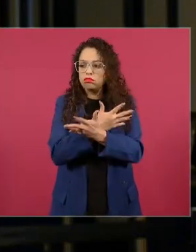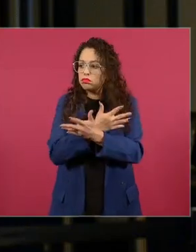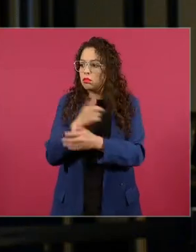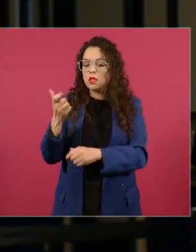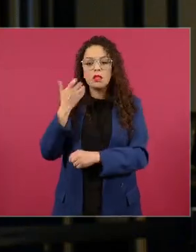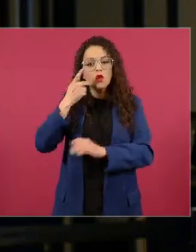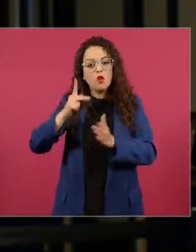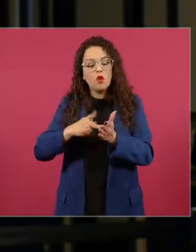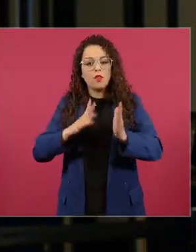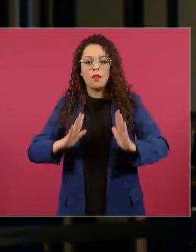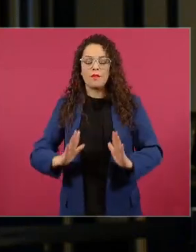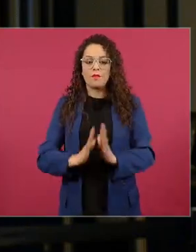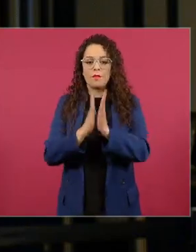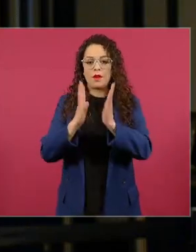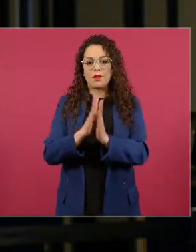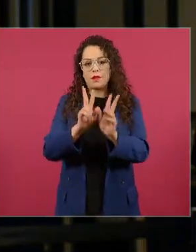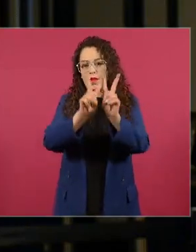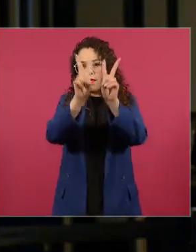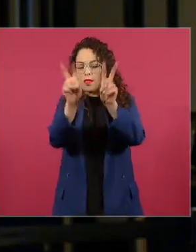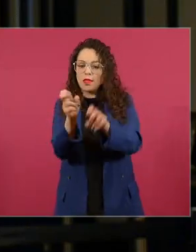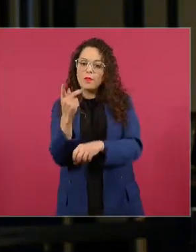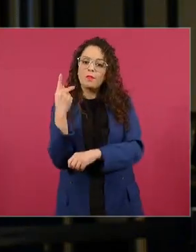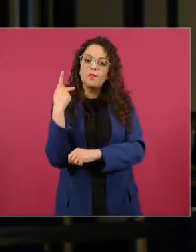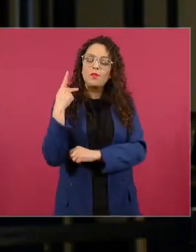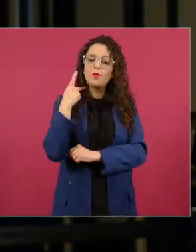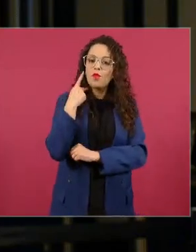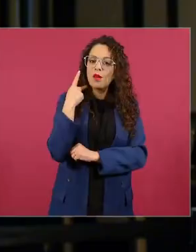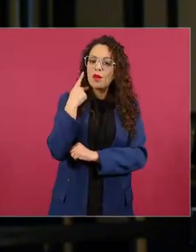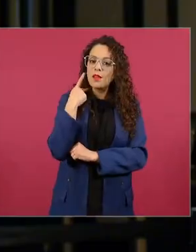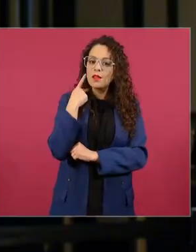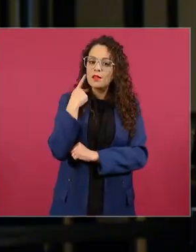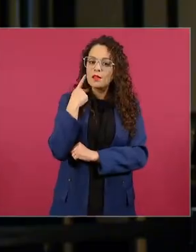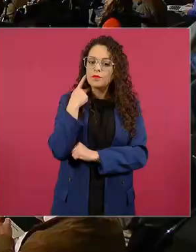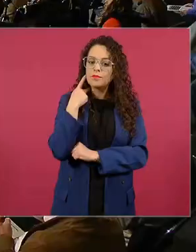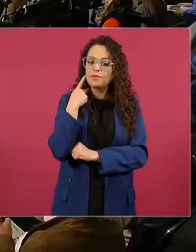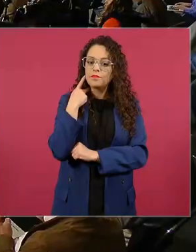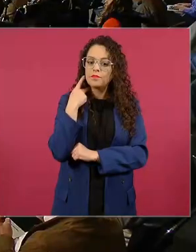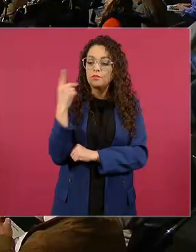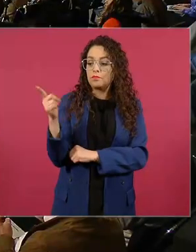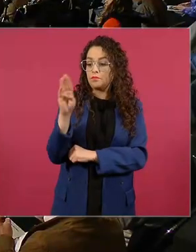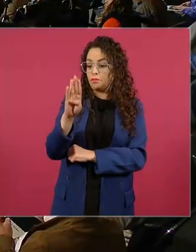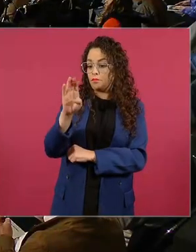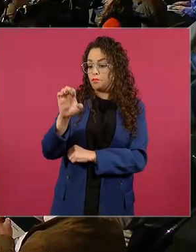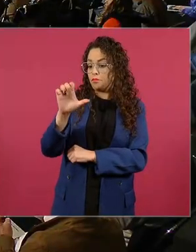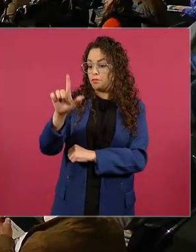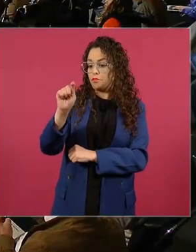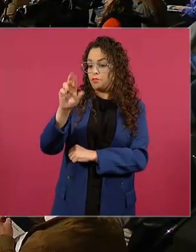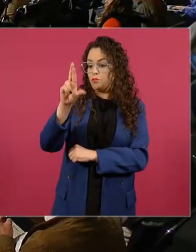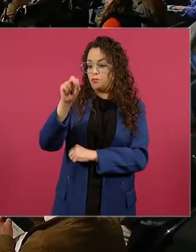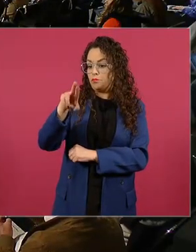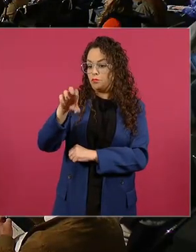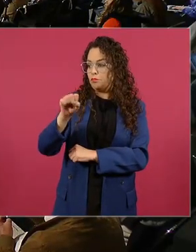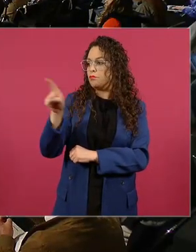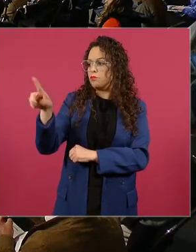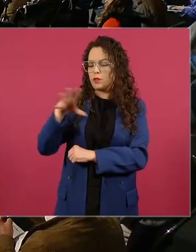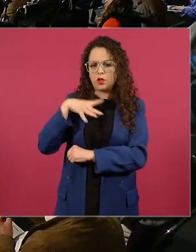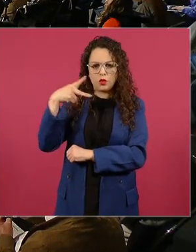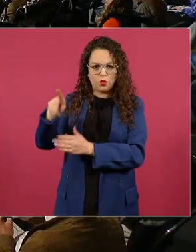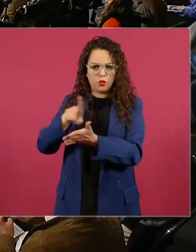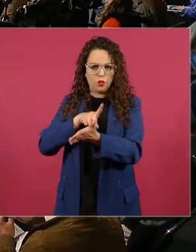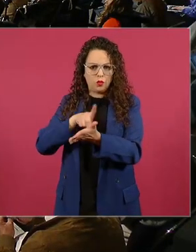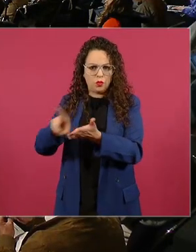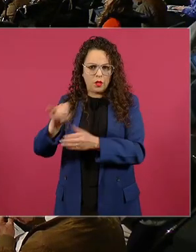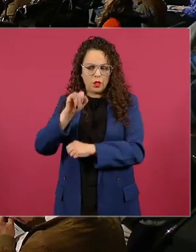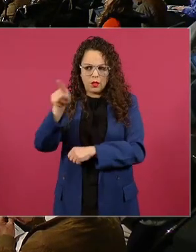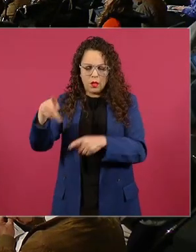en el protagonismo político evidentemente Beltrón seguramente tiene derecho como todo ciudadano a participar a votar y ser votado